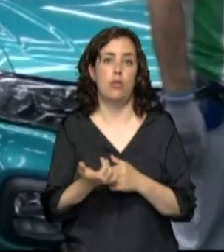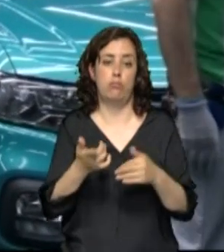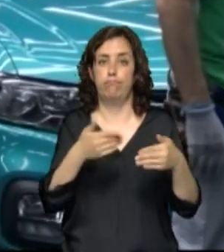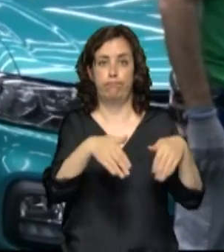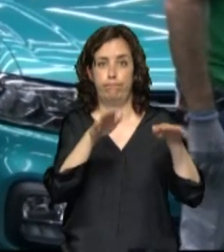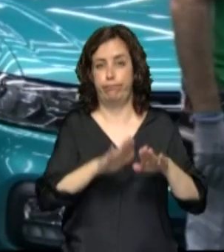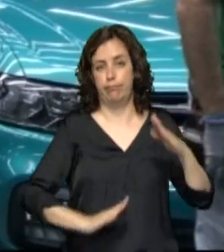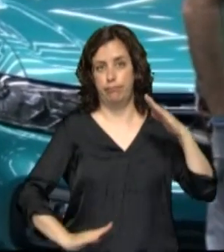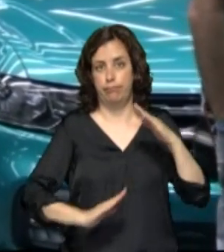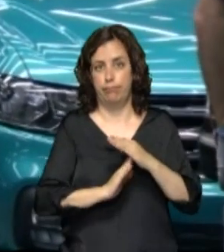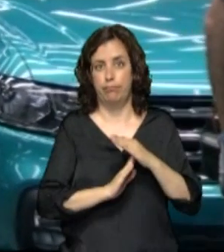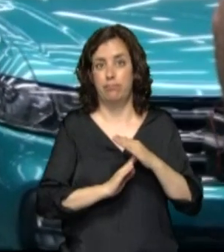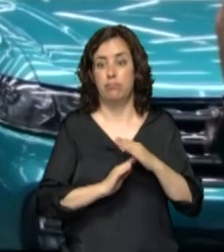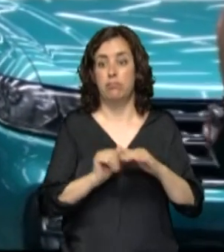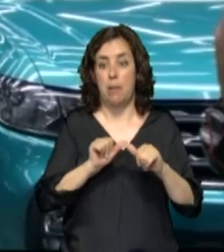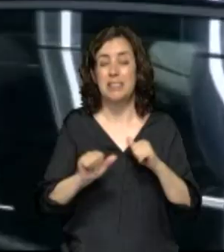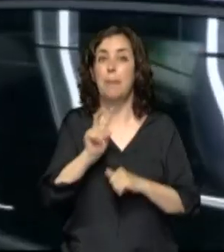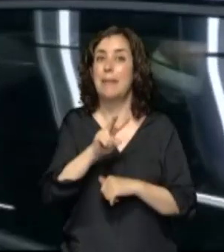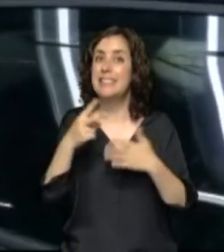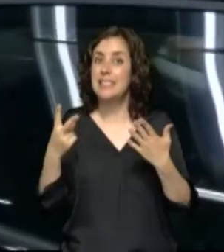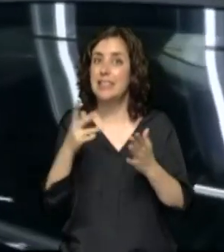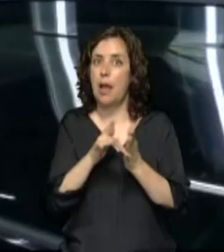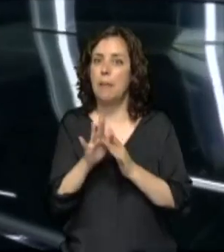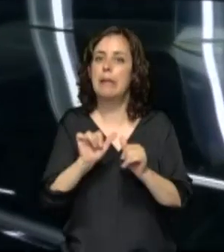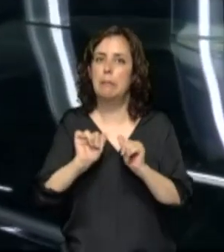productiva el 27 de abril con un solo turno.